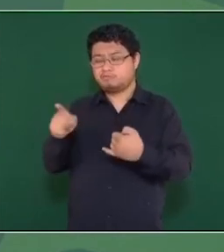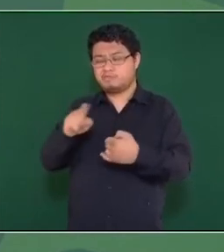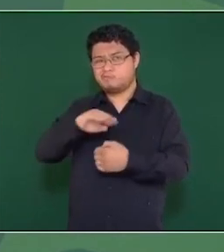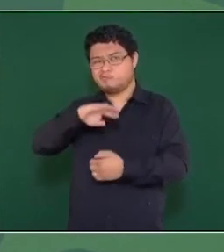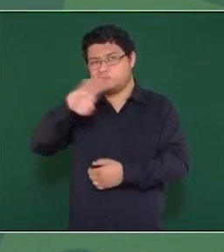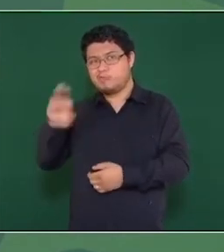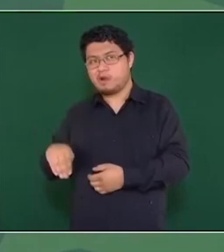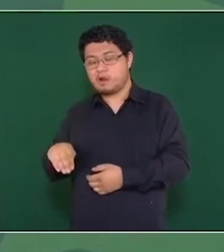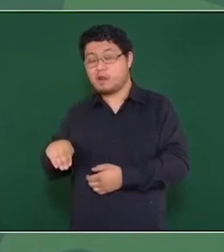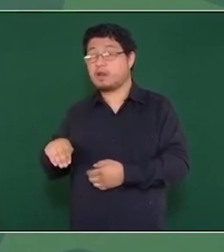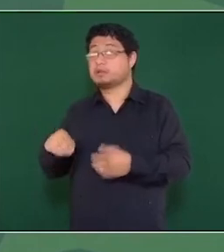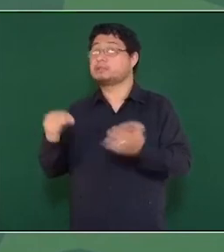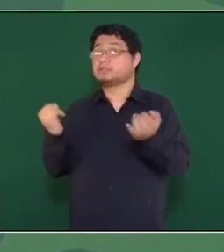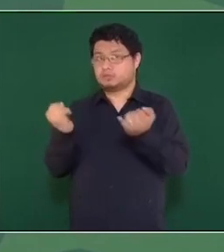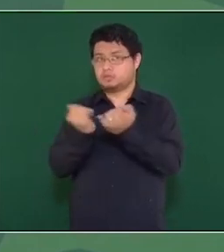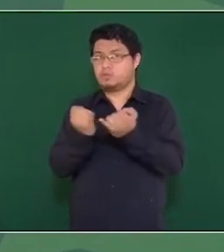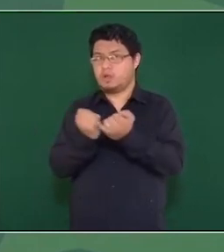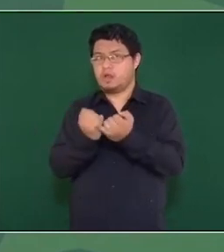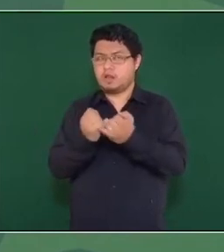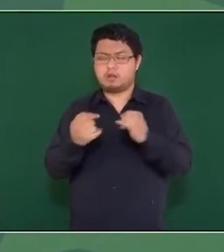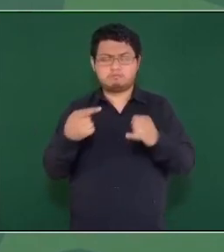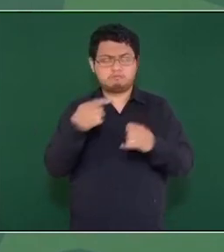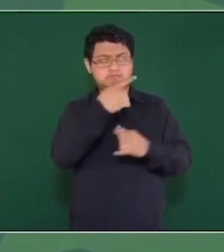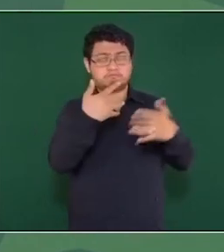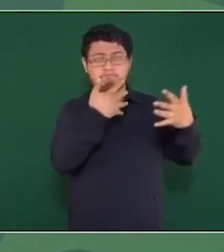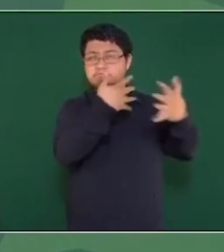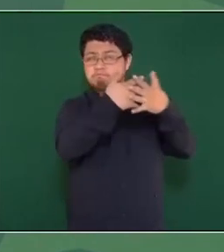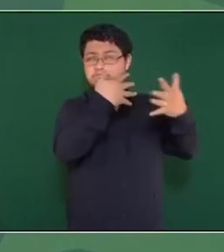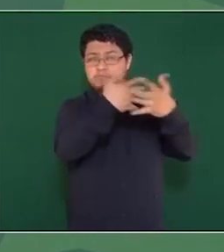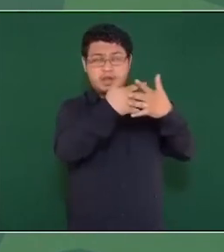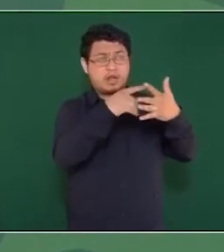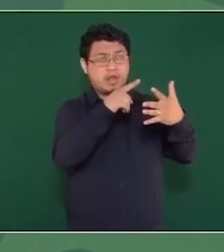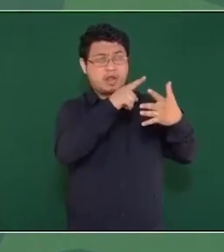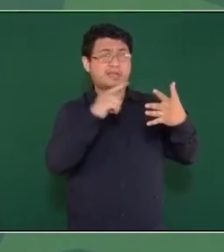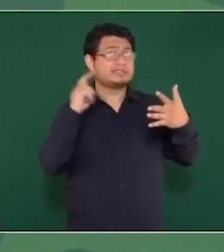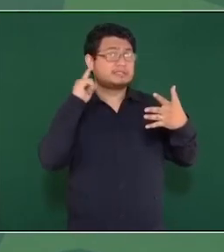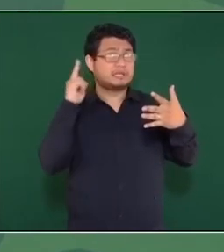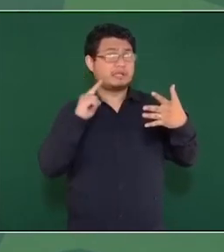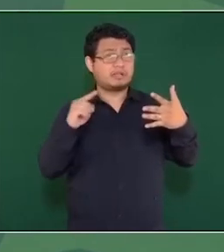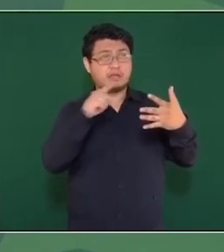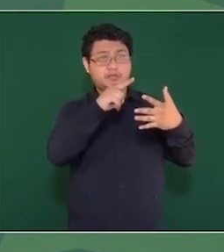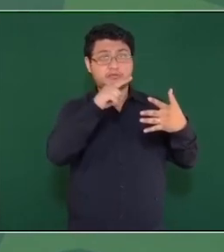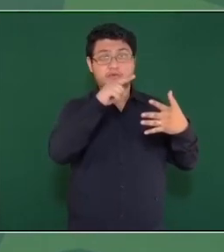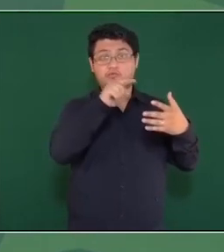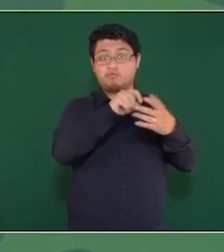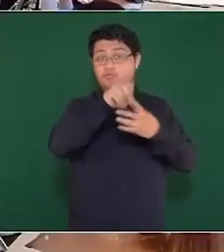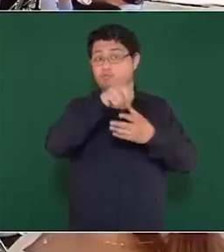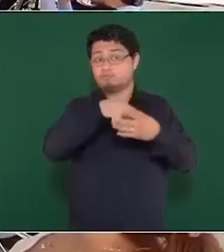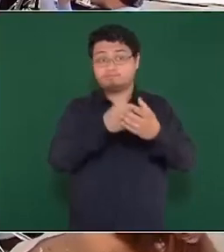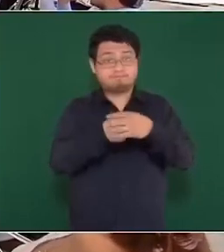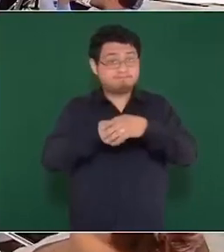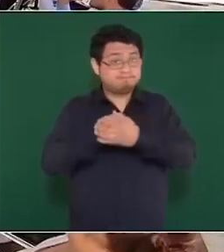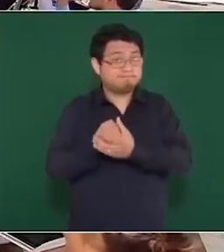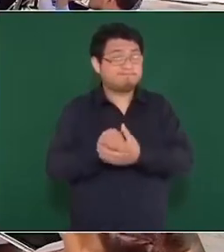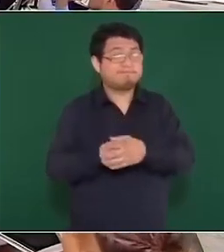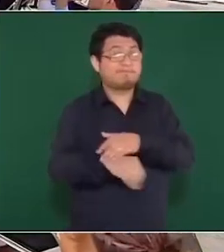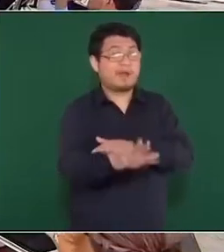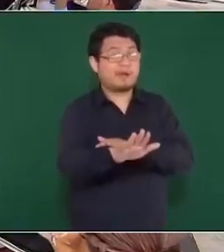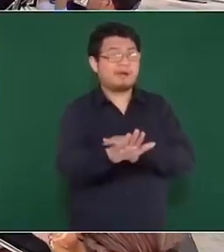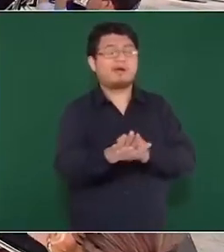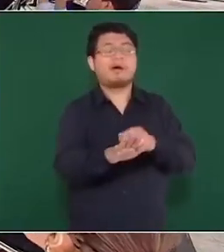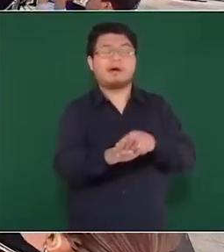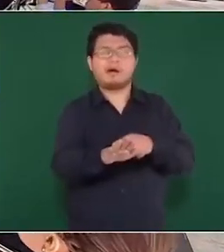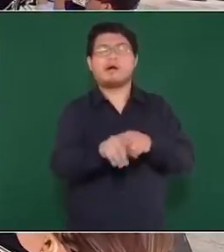fuga de uno de los penales de Zacatecas. Se actuó a